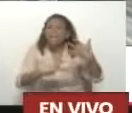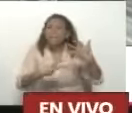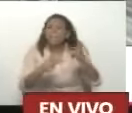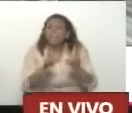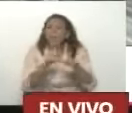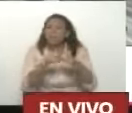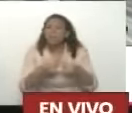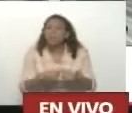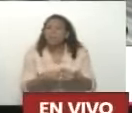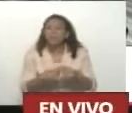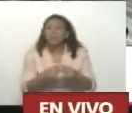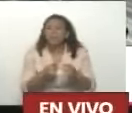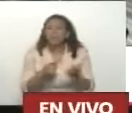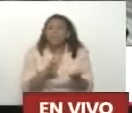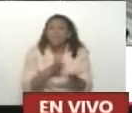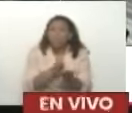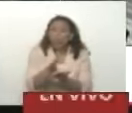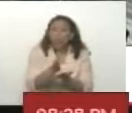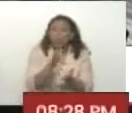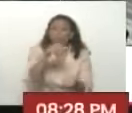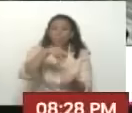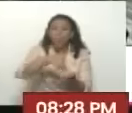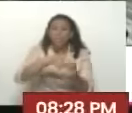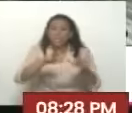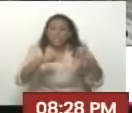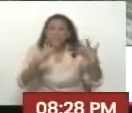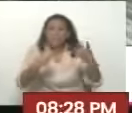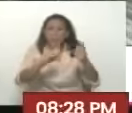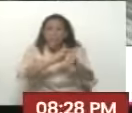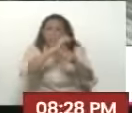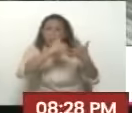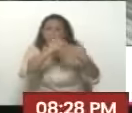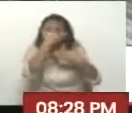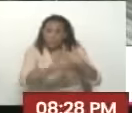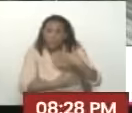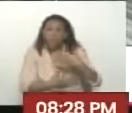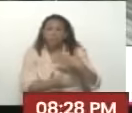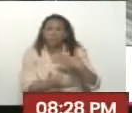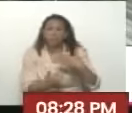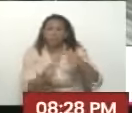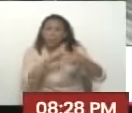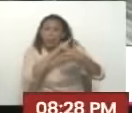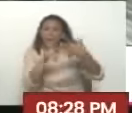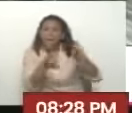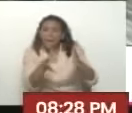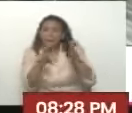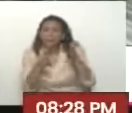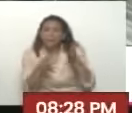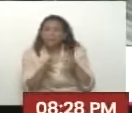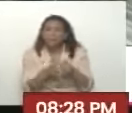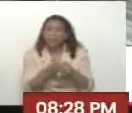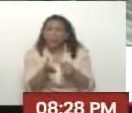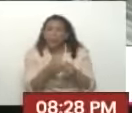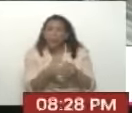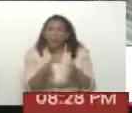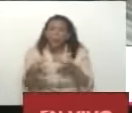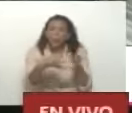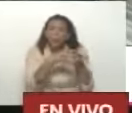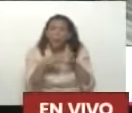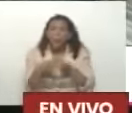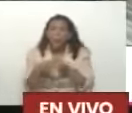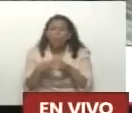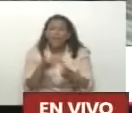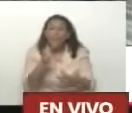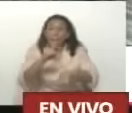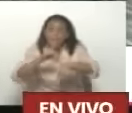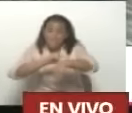El circuito Postuló 7 proyectos Entre Entre esos El ganador Dotación de Equipos E insumos